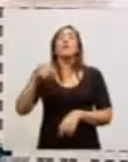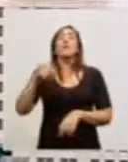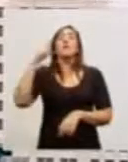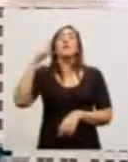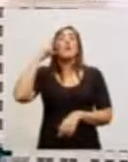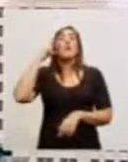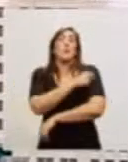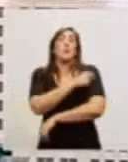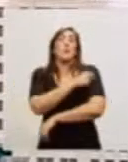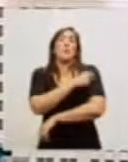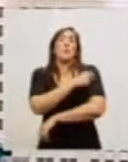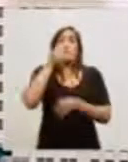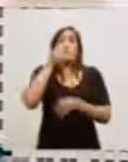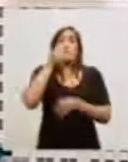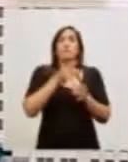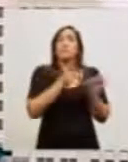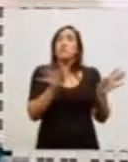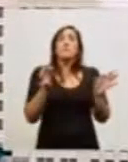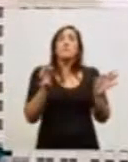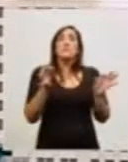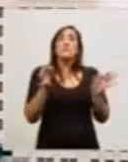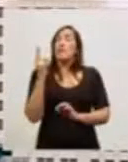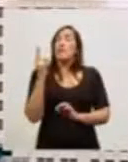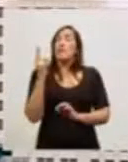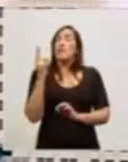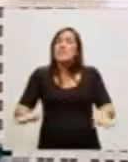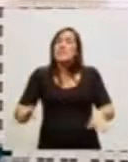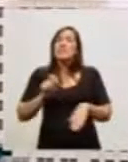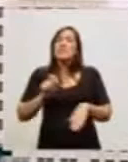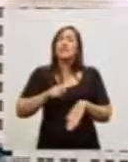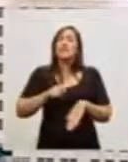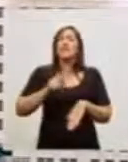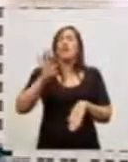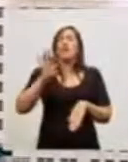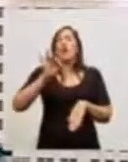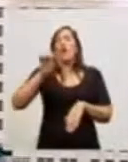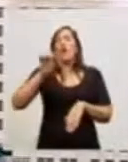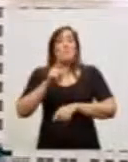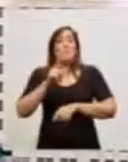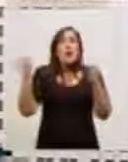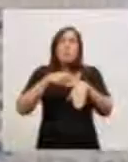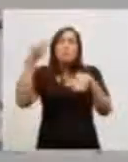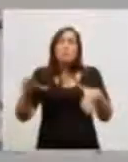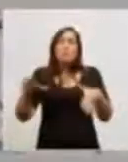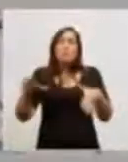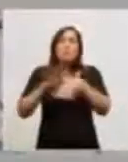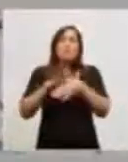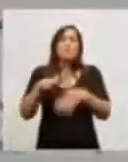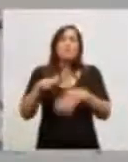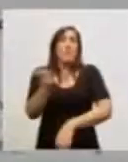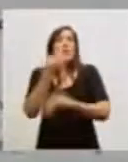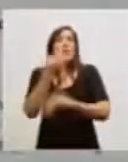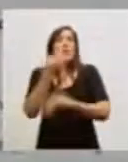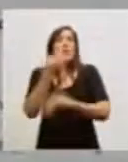evitado nubos fallecidos dentro de los grupos de riesgo vacunados en el momento adecuado, y en el 2014 ya se han